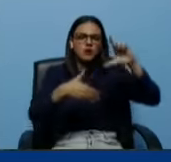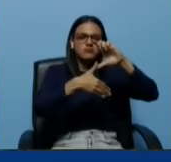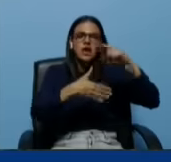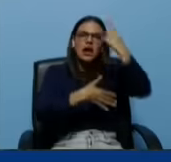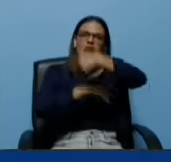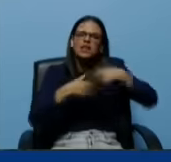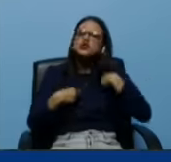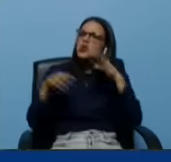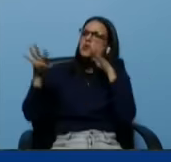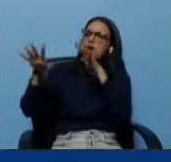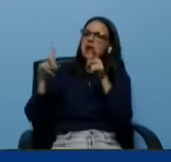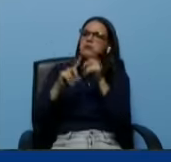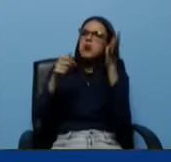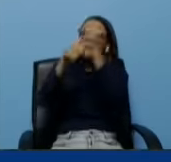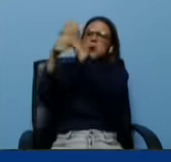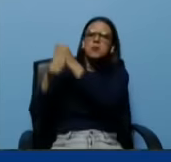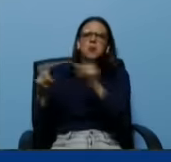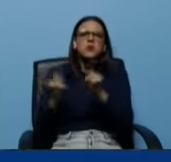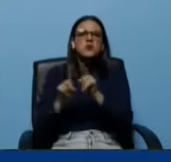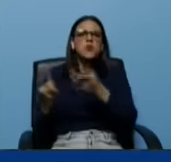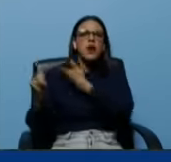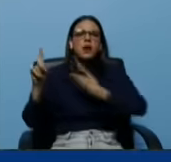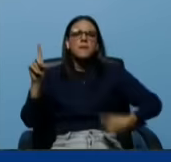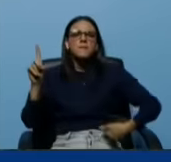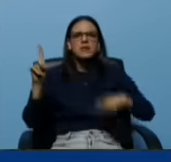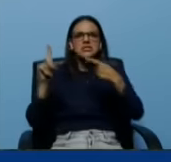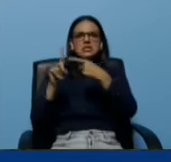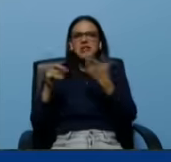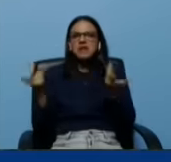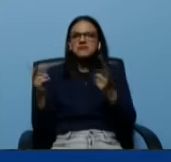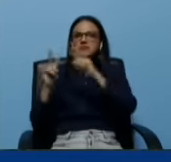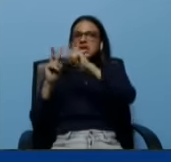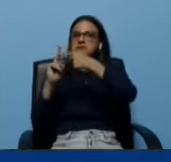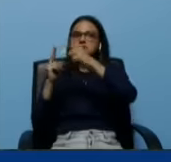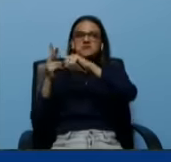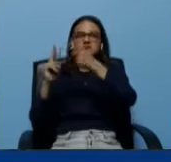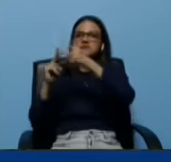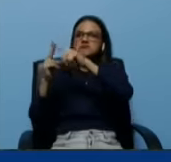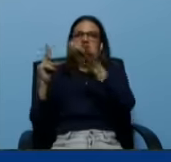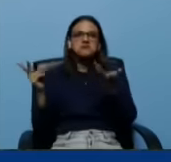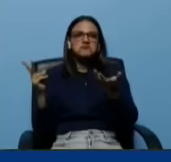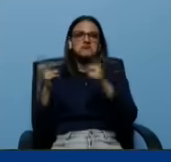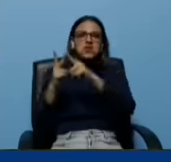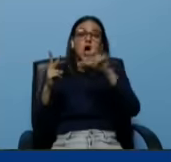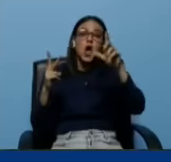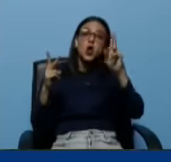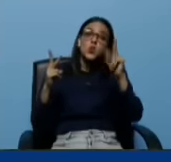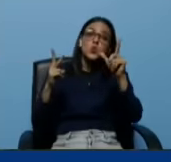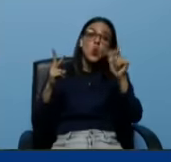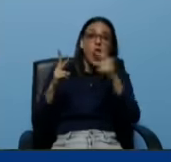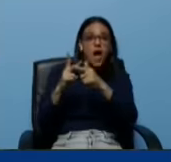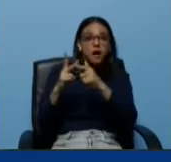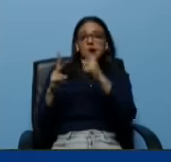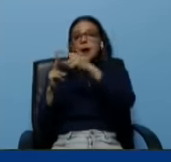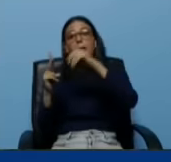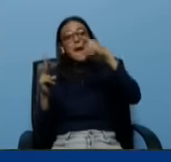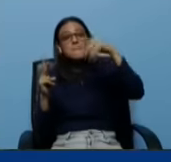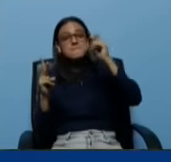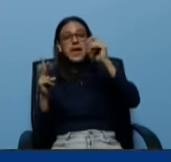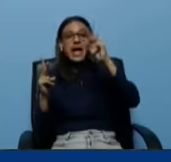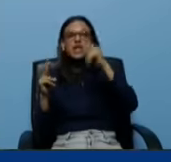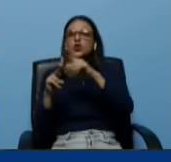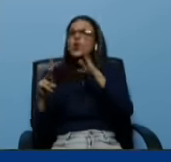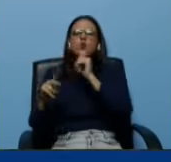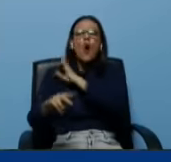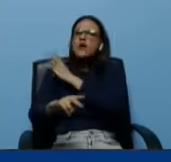Así lo veo a Petro. ¿Sí? Porque el pobre Petro no tiene la la fuerza que